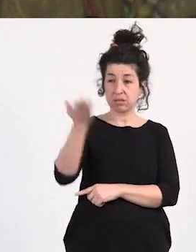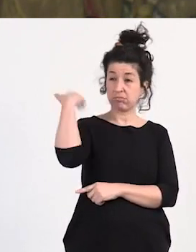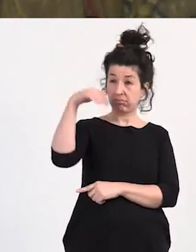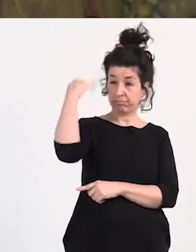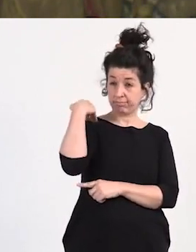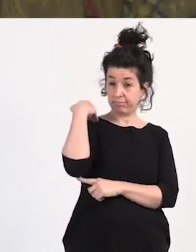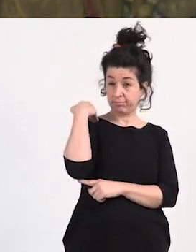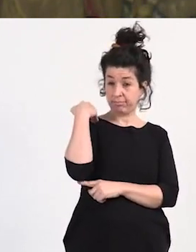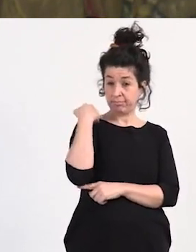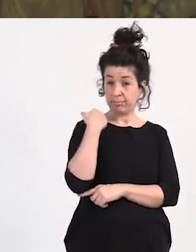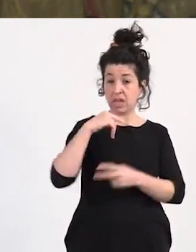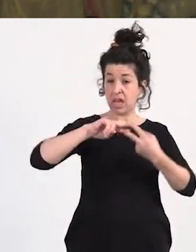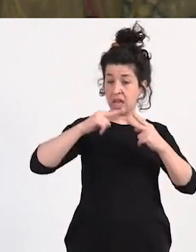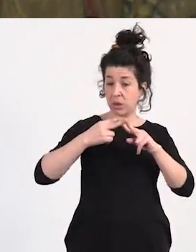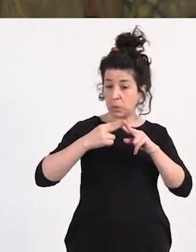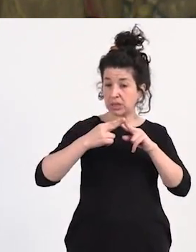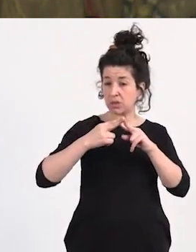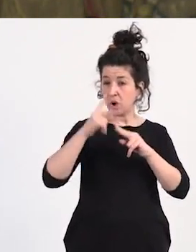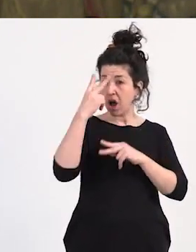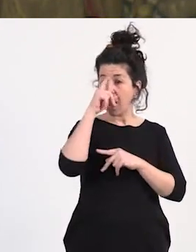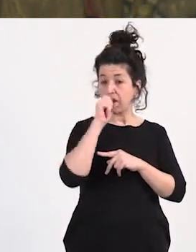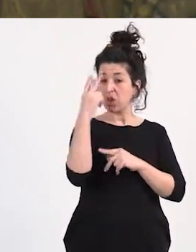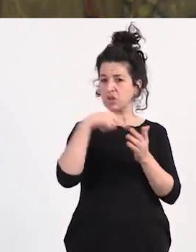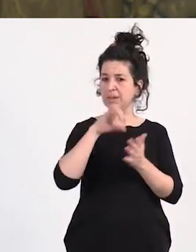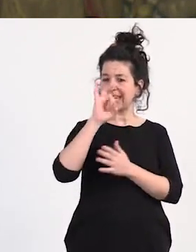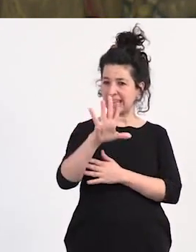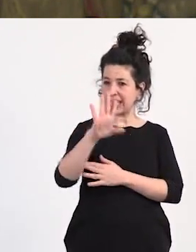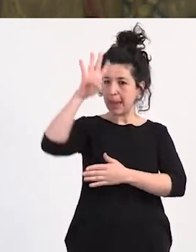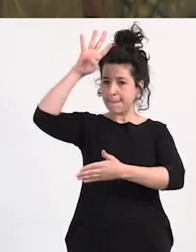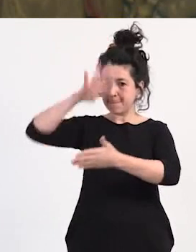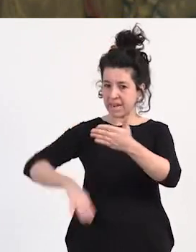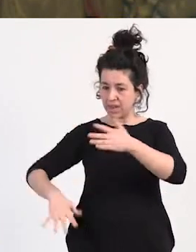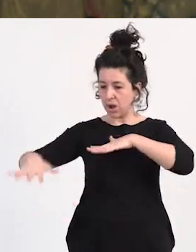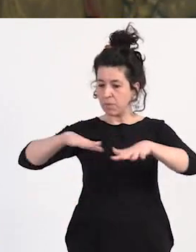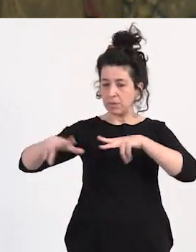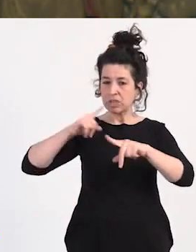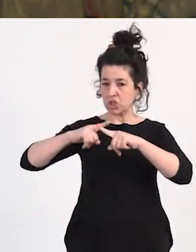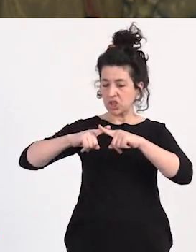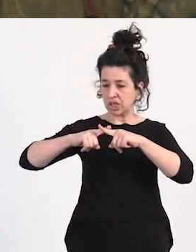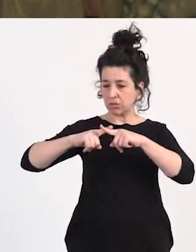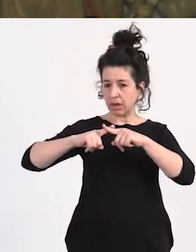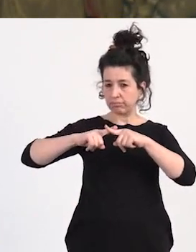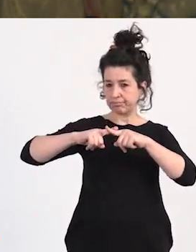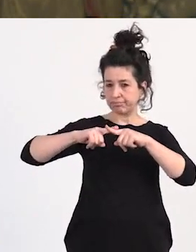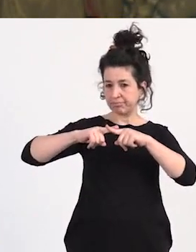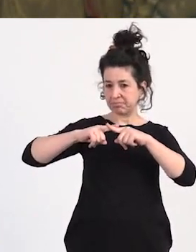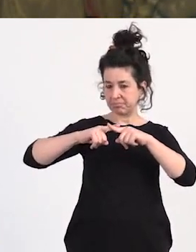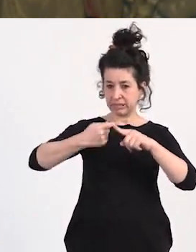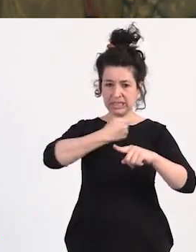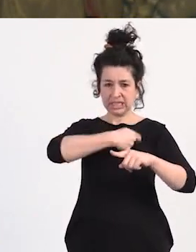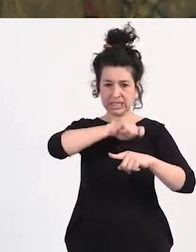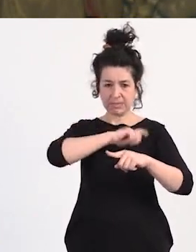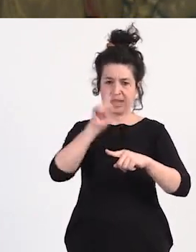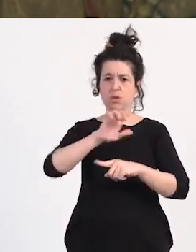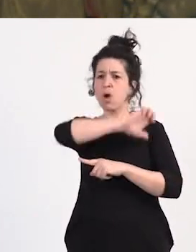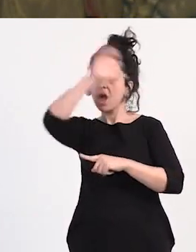en el 2015 en un encuentro que hubo en Barcelona desde los diferentes movimientos de trabajo sexual no solamente de España sino de